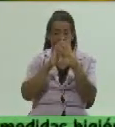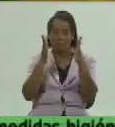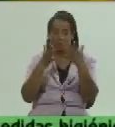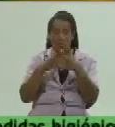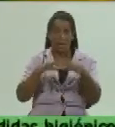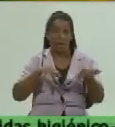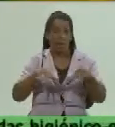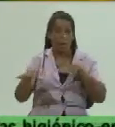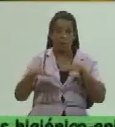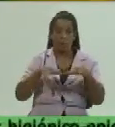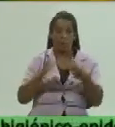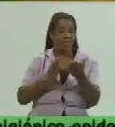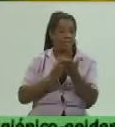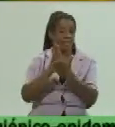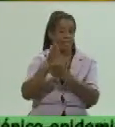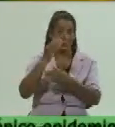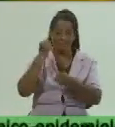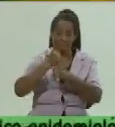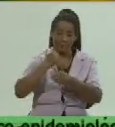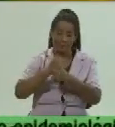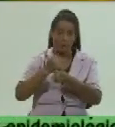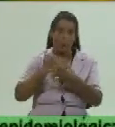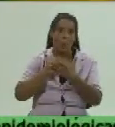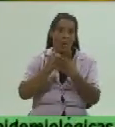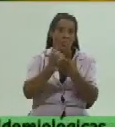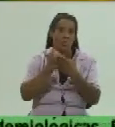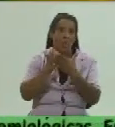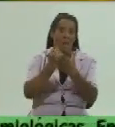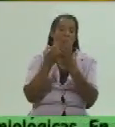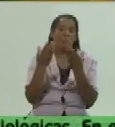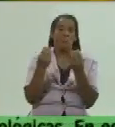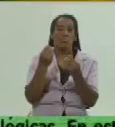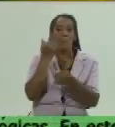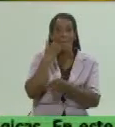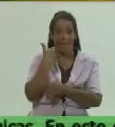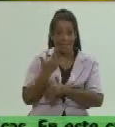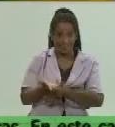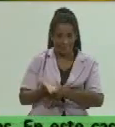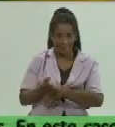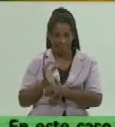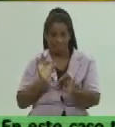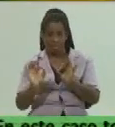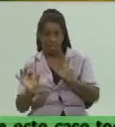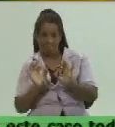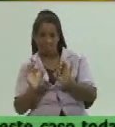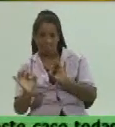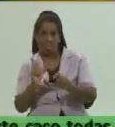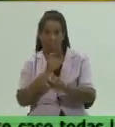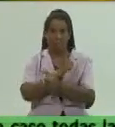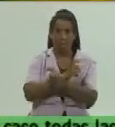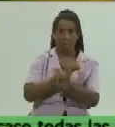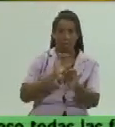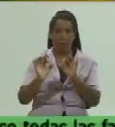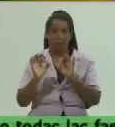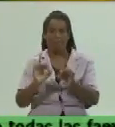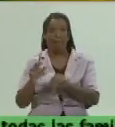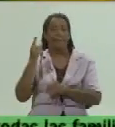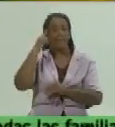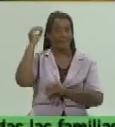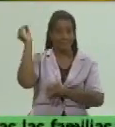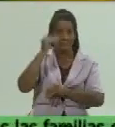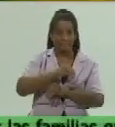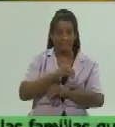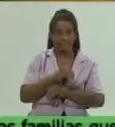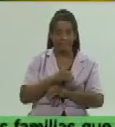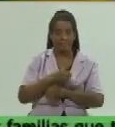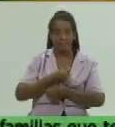seguir trabajando y eso nos va a ayudar mucho más también adquirir percepción del riesgo hay que reconocer a los medios de comunicación